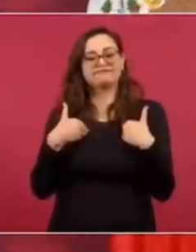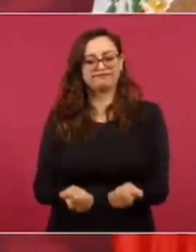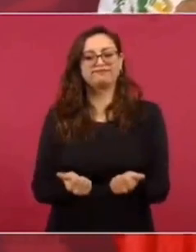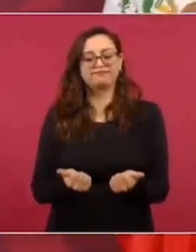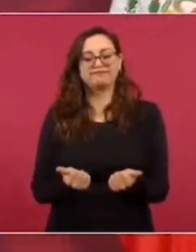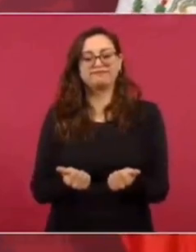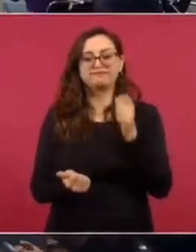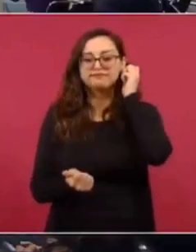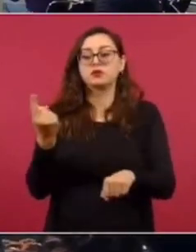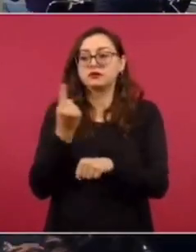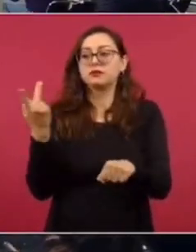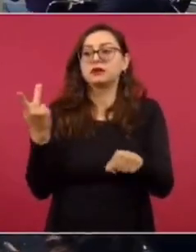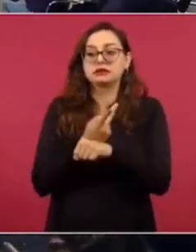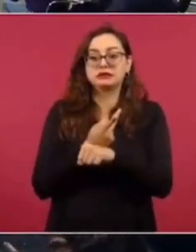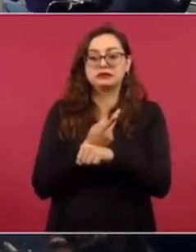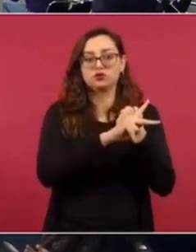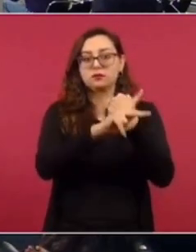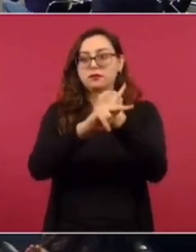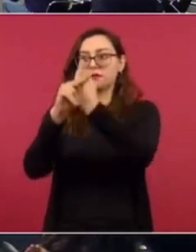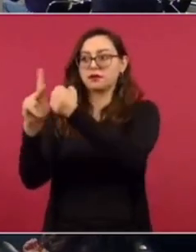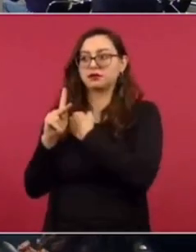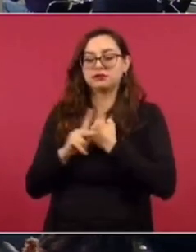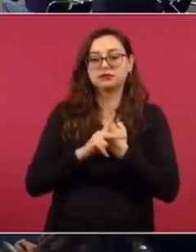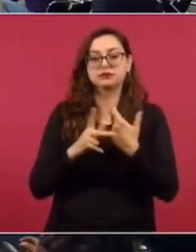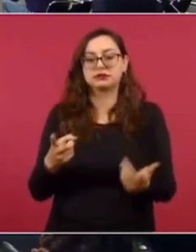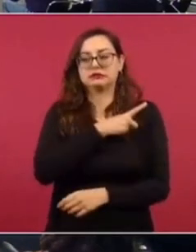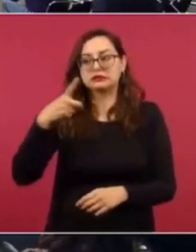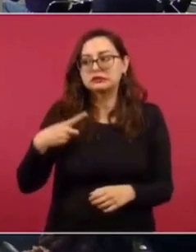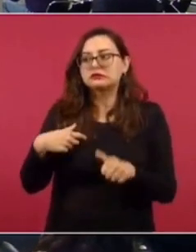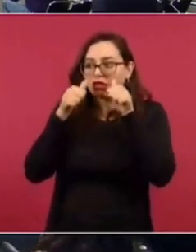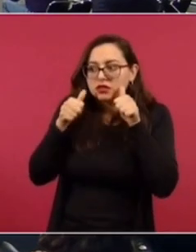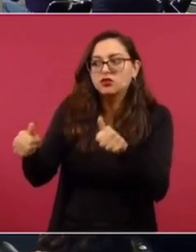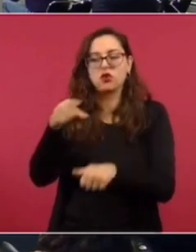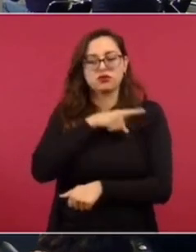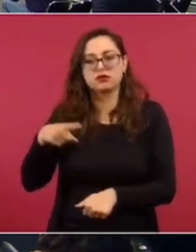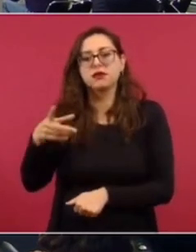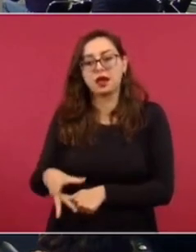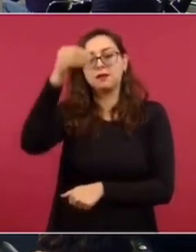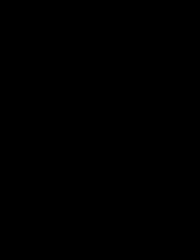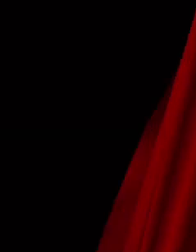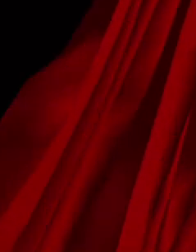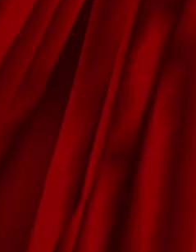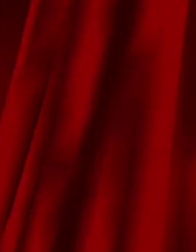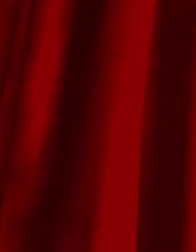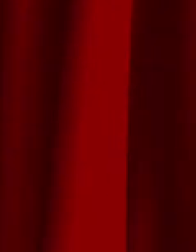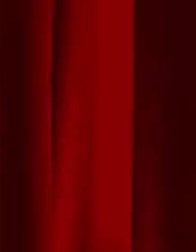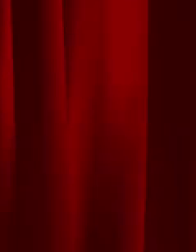elección, porque esto se está aplicando en distintas partes. Son golpes blandos.